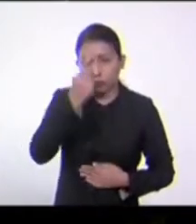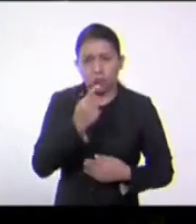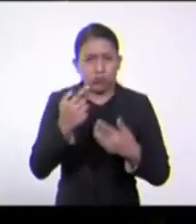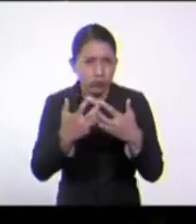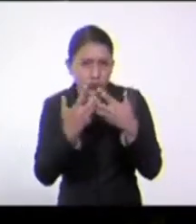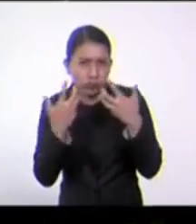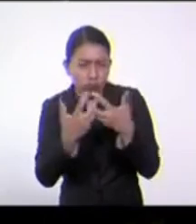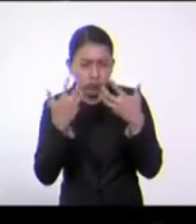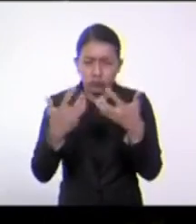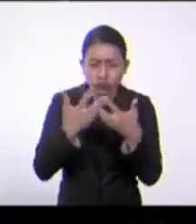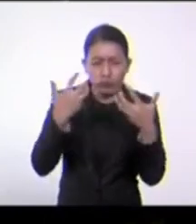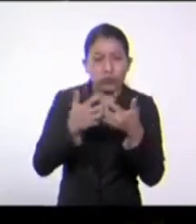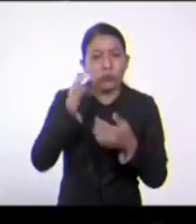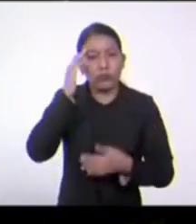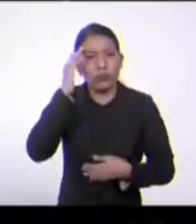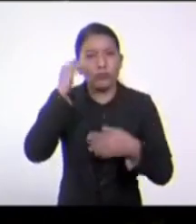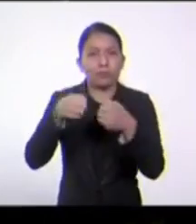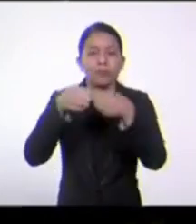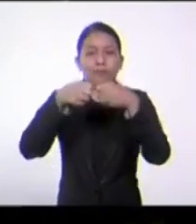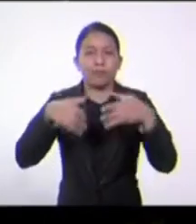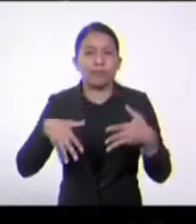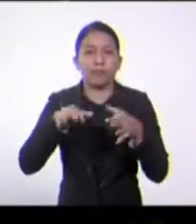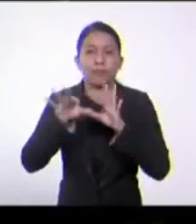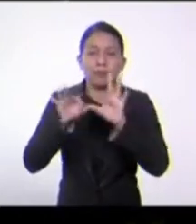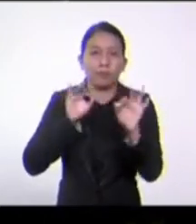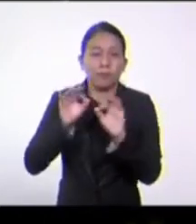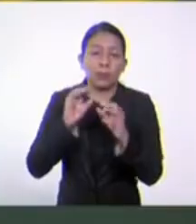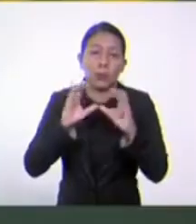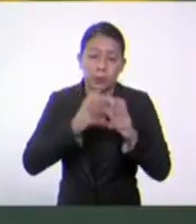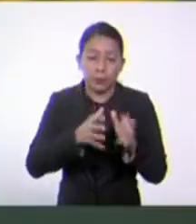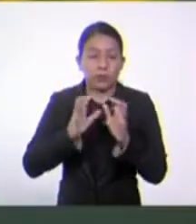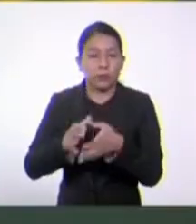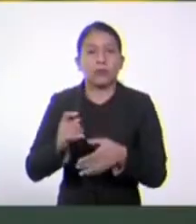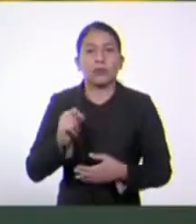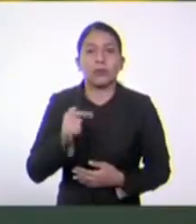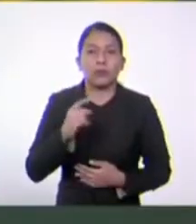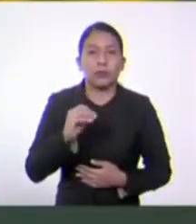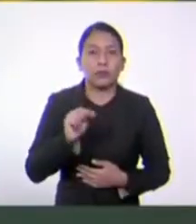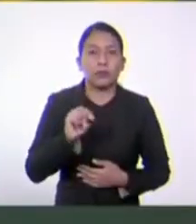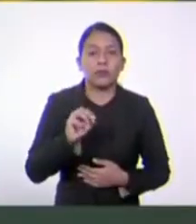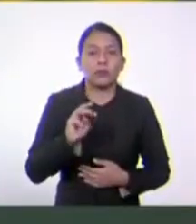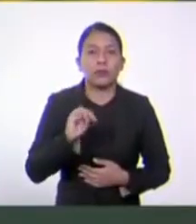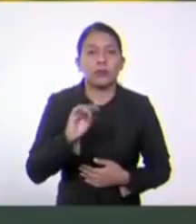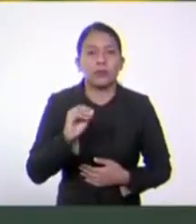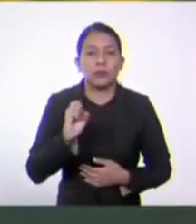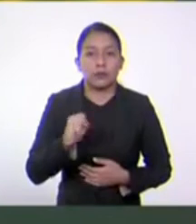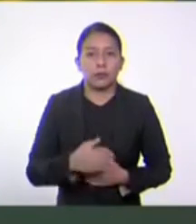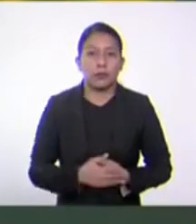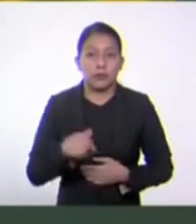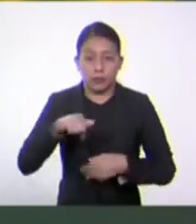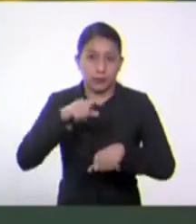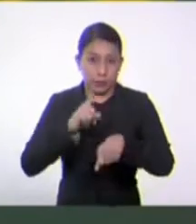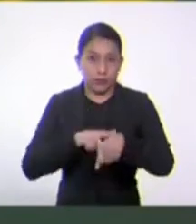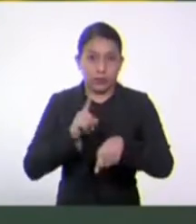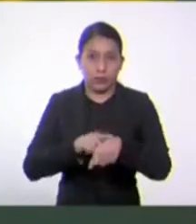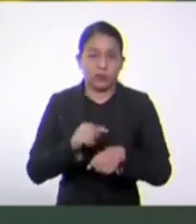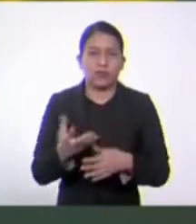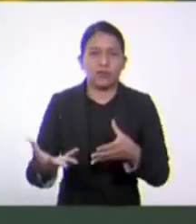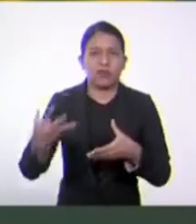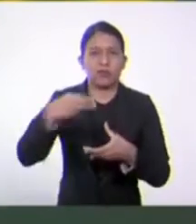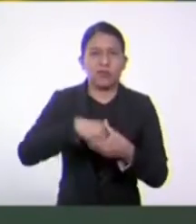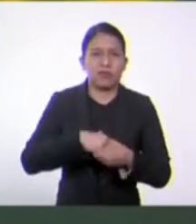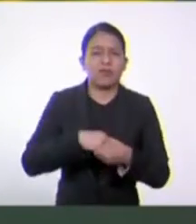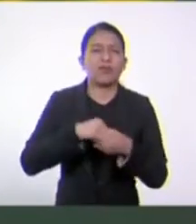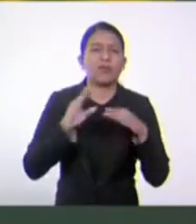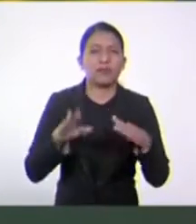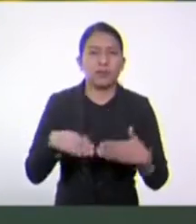para poder categorizarlo en alguno de los grupos taxonómicos actuales. Por el momento, está incluido en el reino